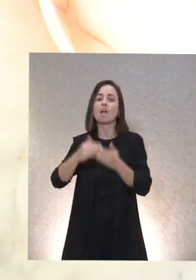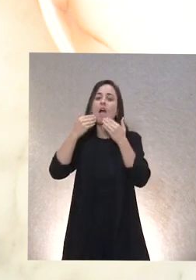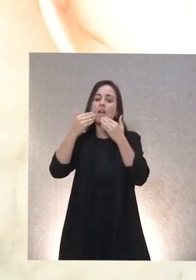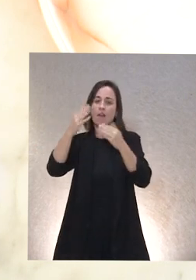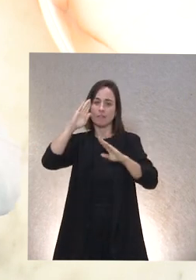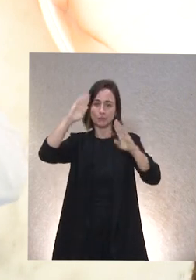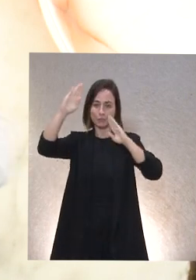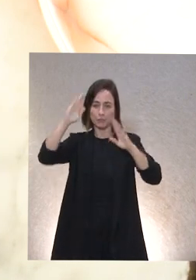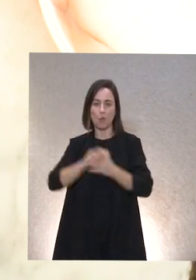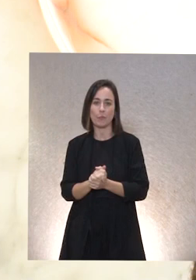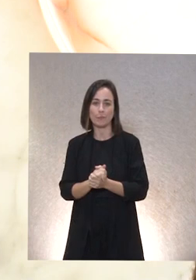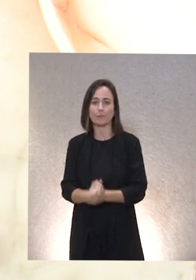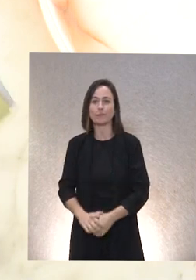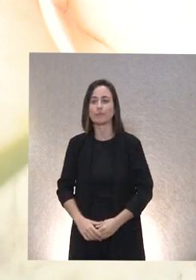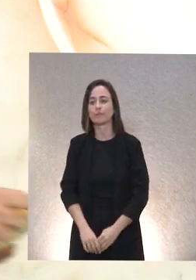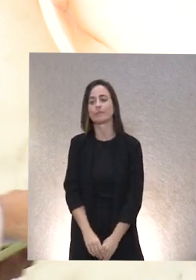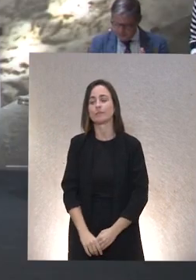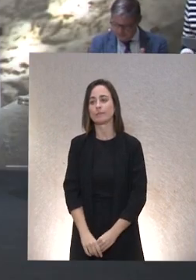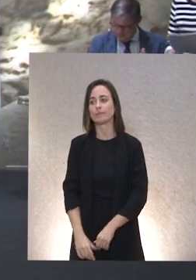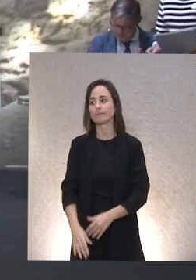un saludo gracias